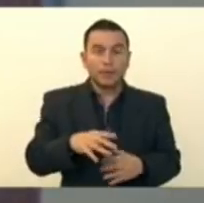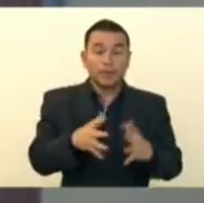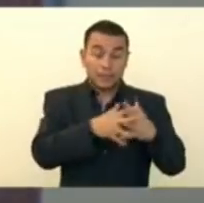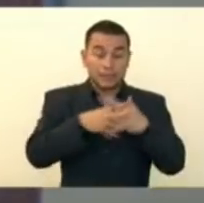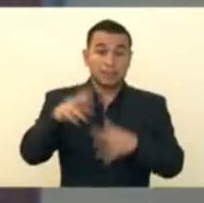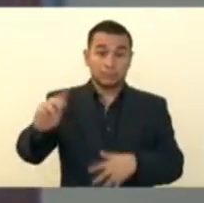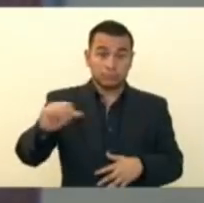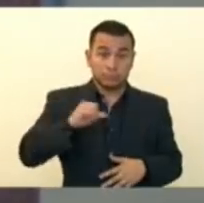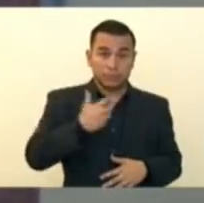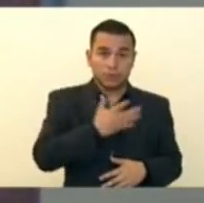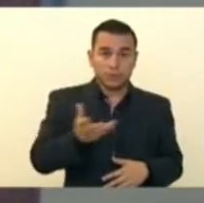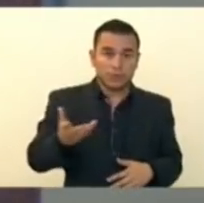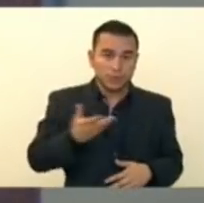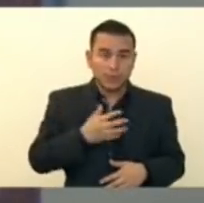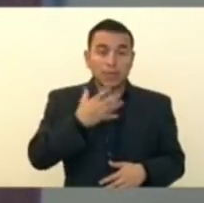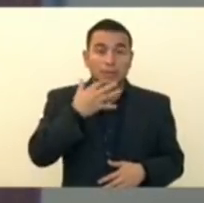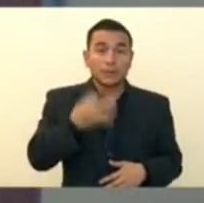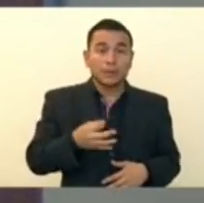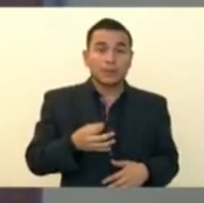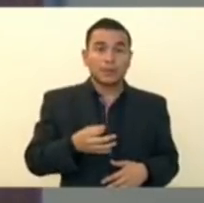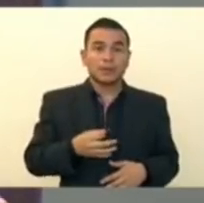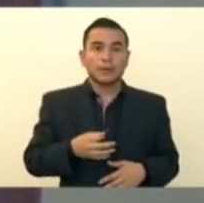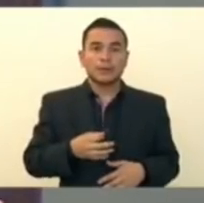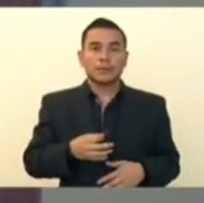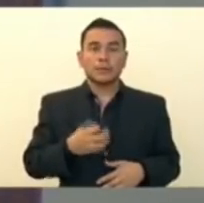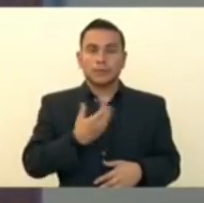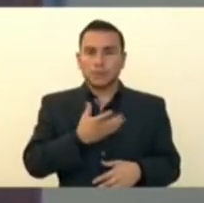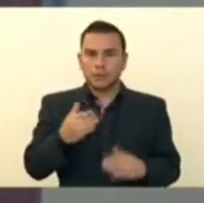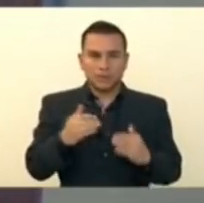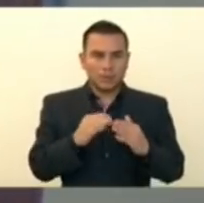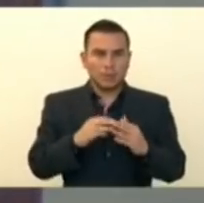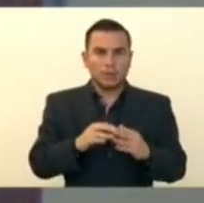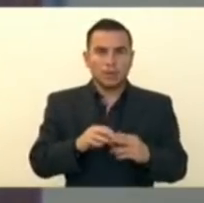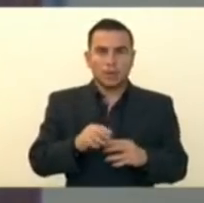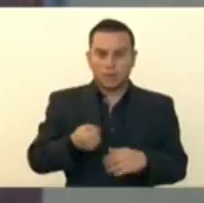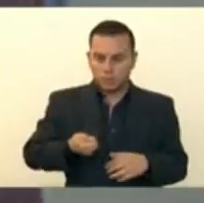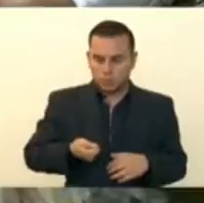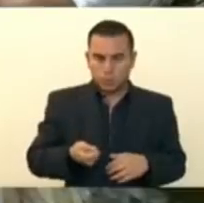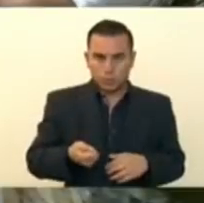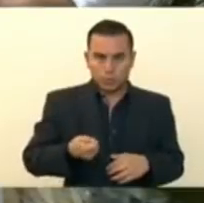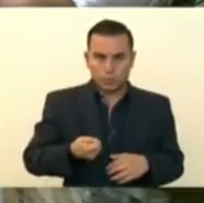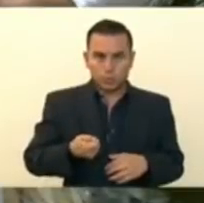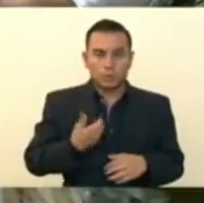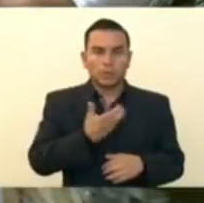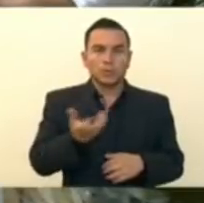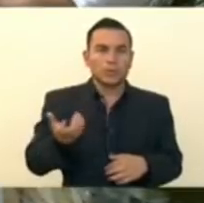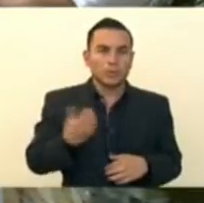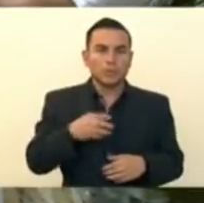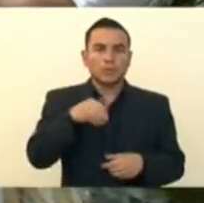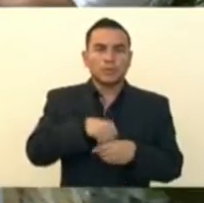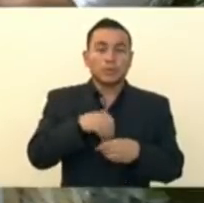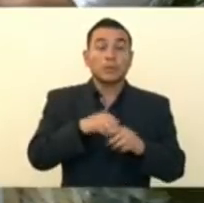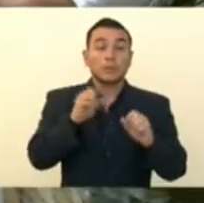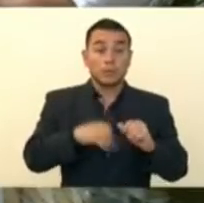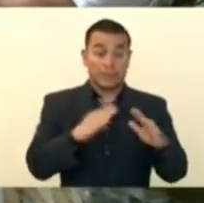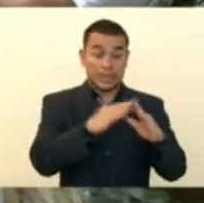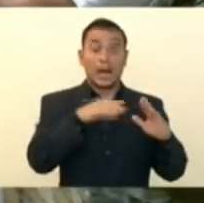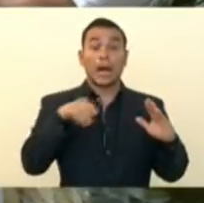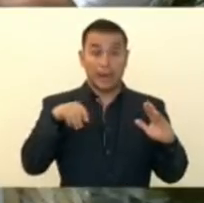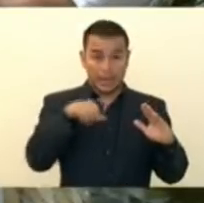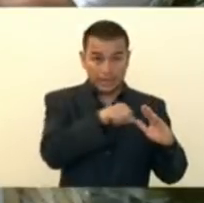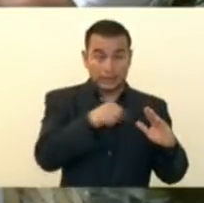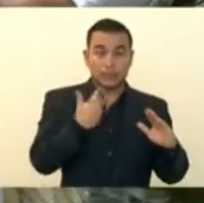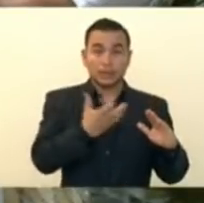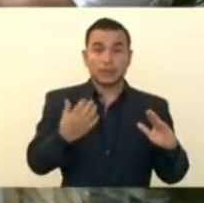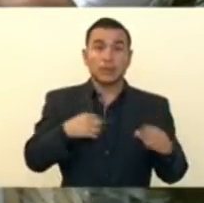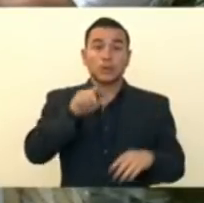PIN que no se necesita tarjeta en los cajeros automáticos, con los que tienen cuentas bancarias, para lograr beneficiar